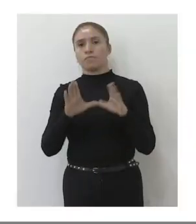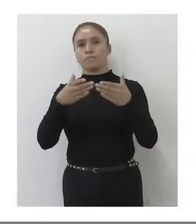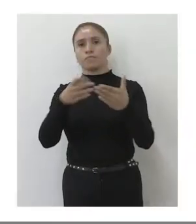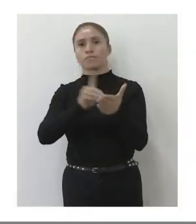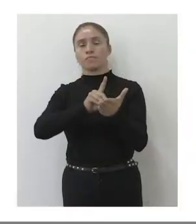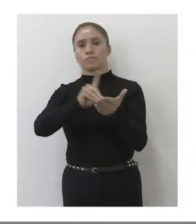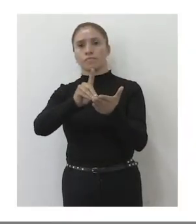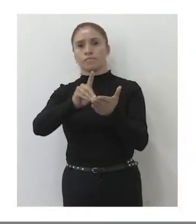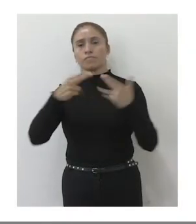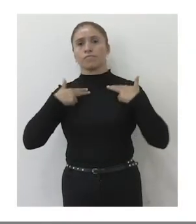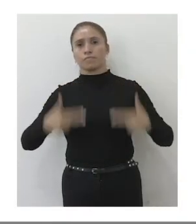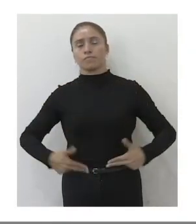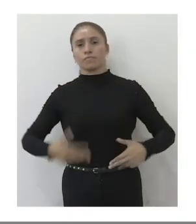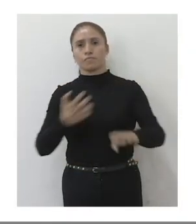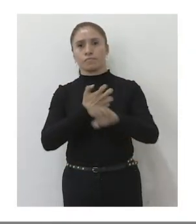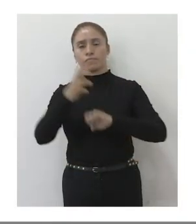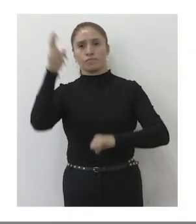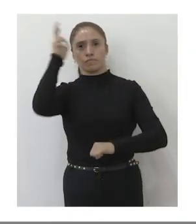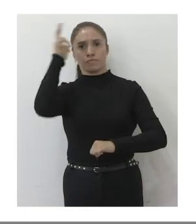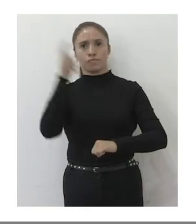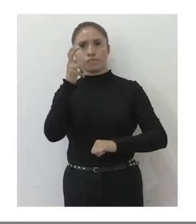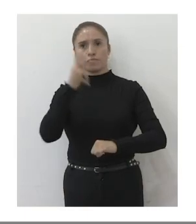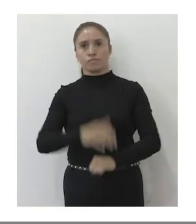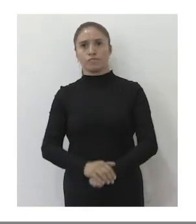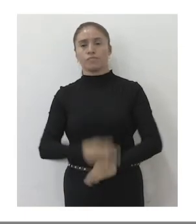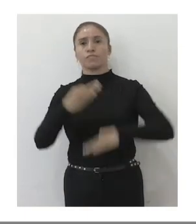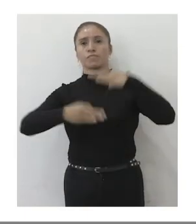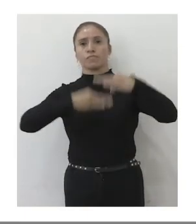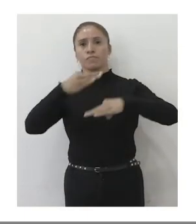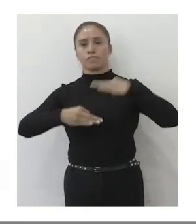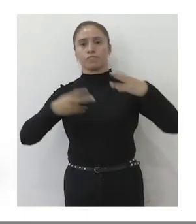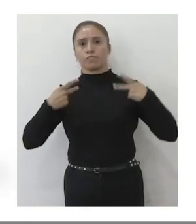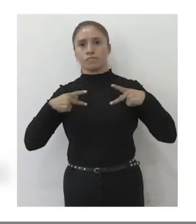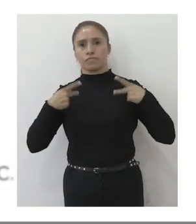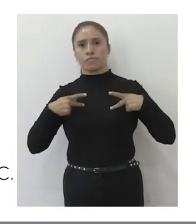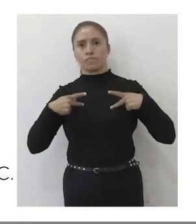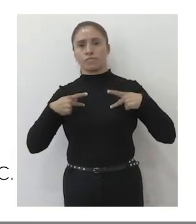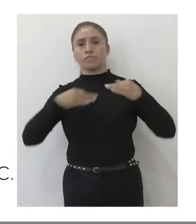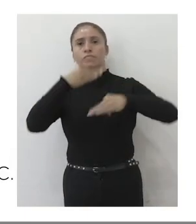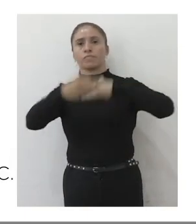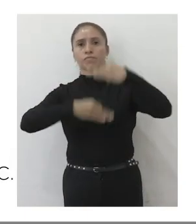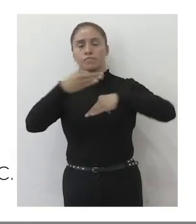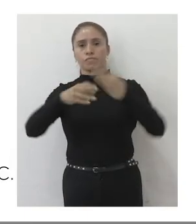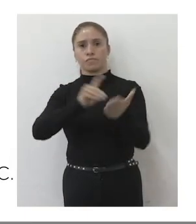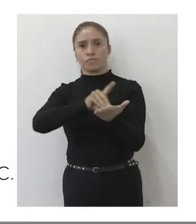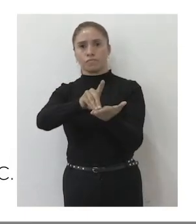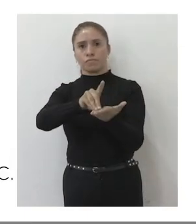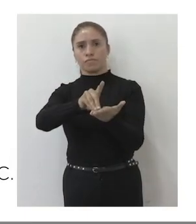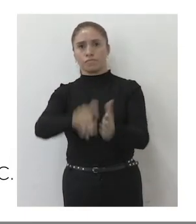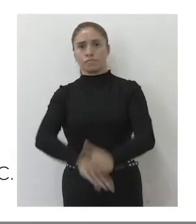Comisión de Derechos Humanos del Estado de Hidalgo. Todas las personas, todos los derechos.